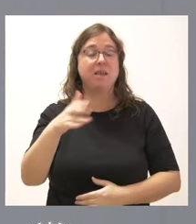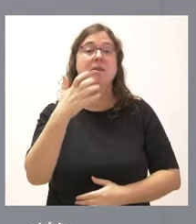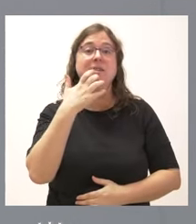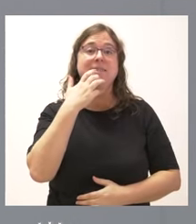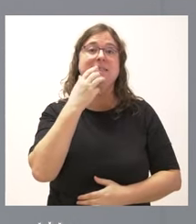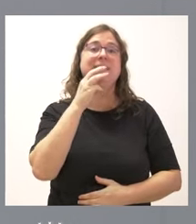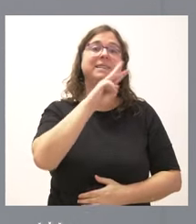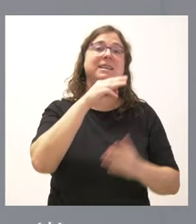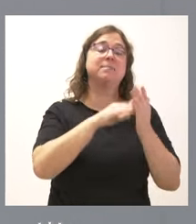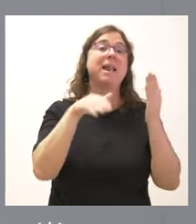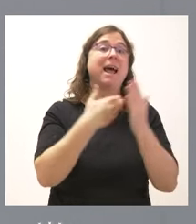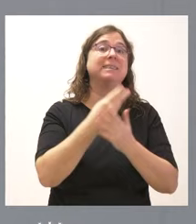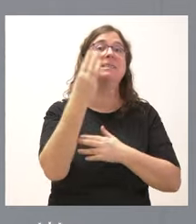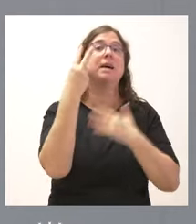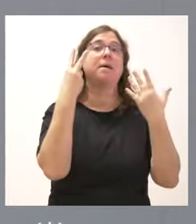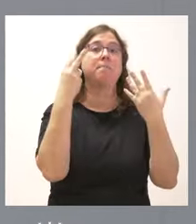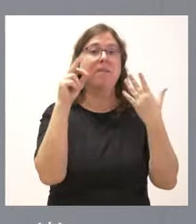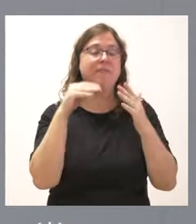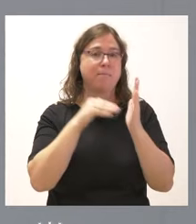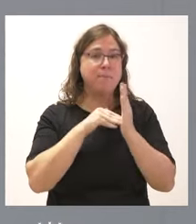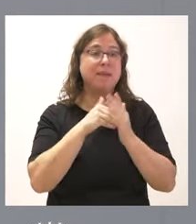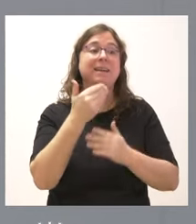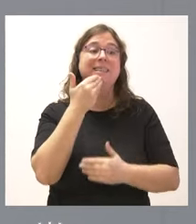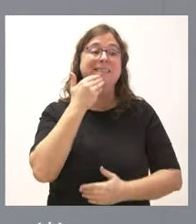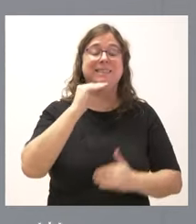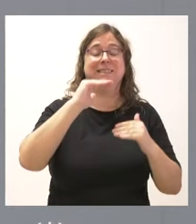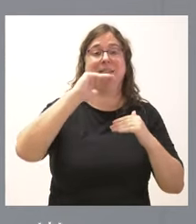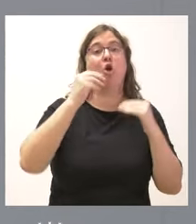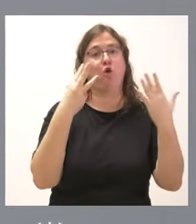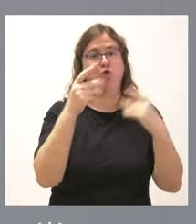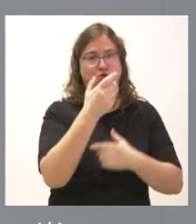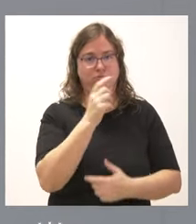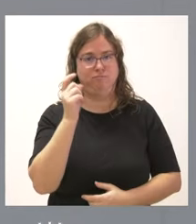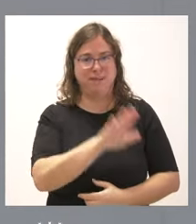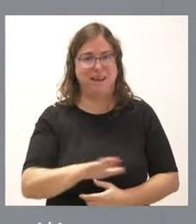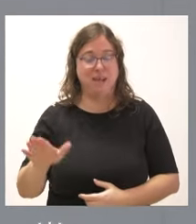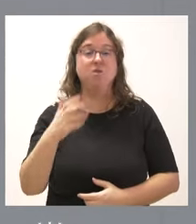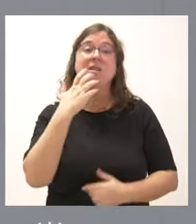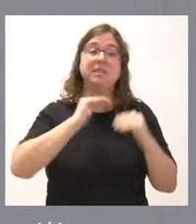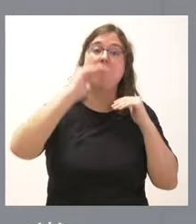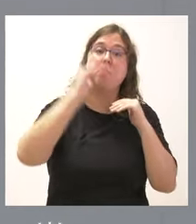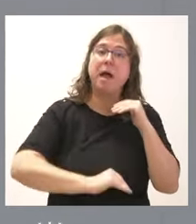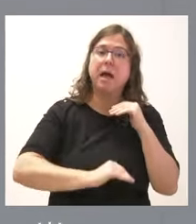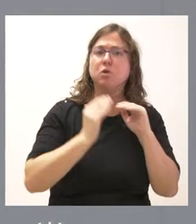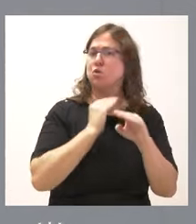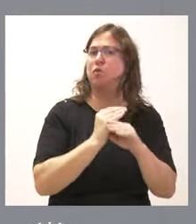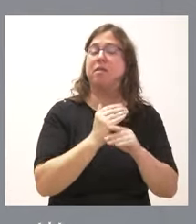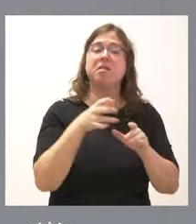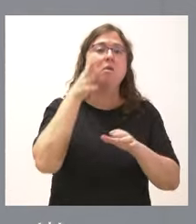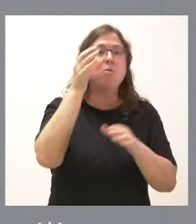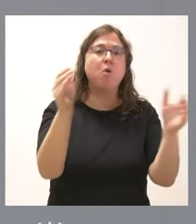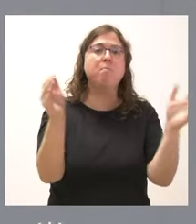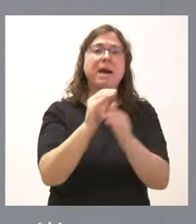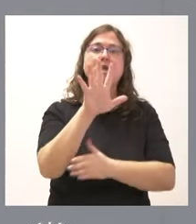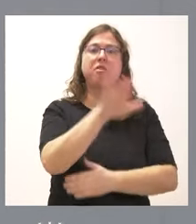20.000 son al menos 8 usuarios y en los municipios de más pequeños de dimensión valdría con 5 menores inscritos para poder desarrollar este